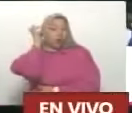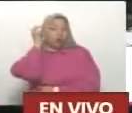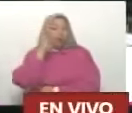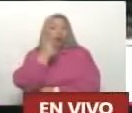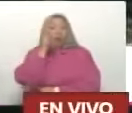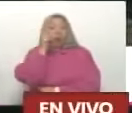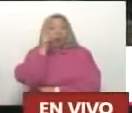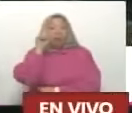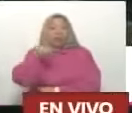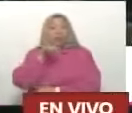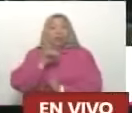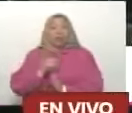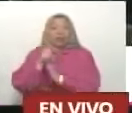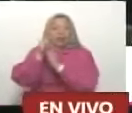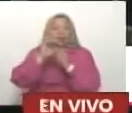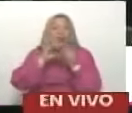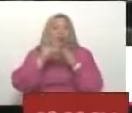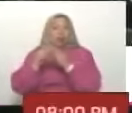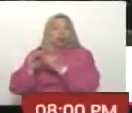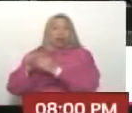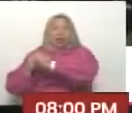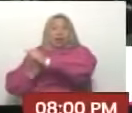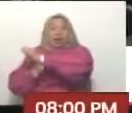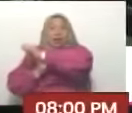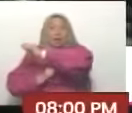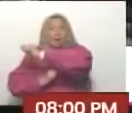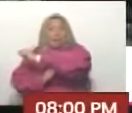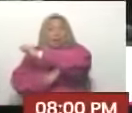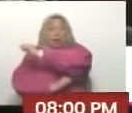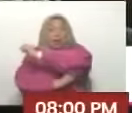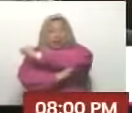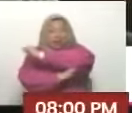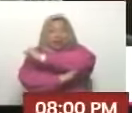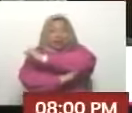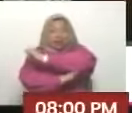Líderes De a pie De base De su comunidad